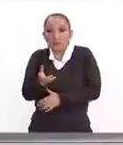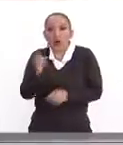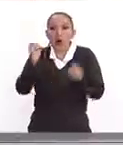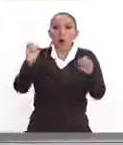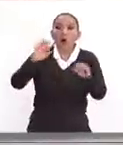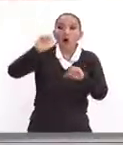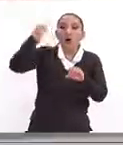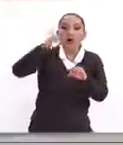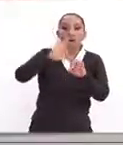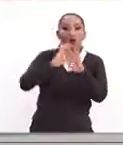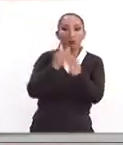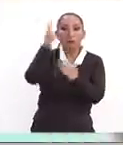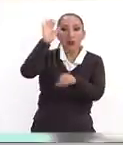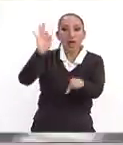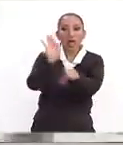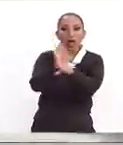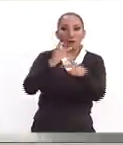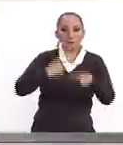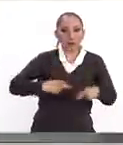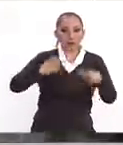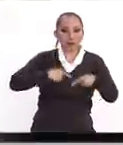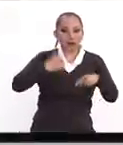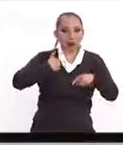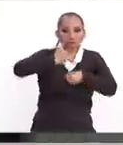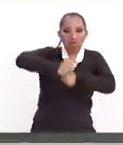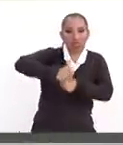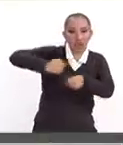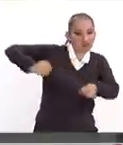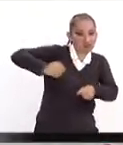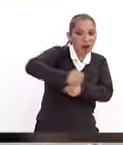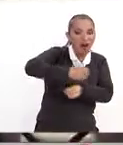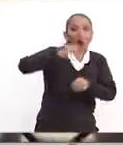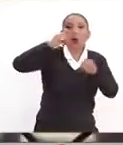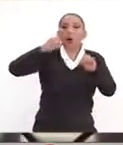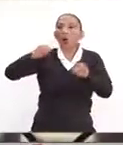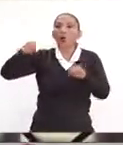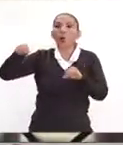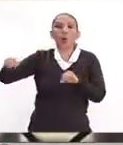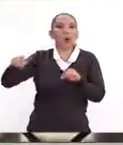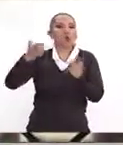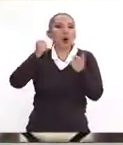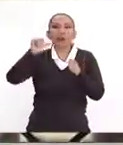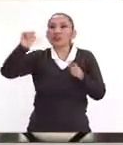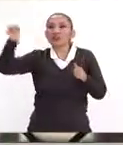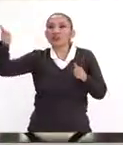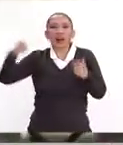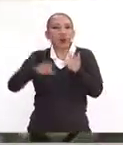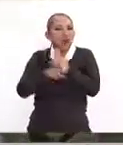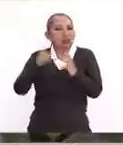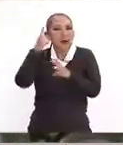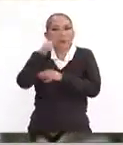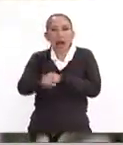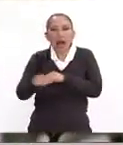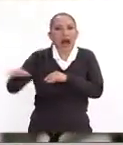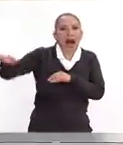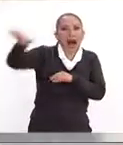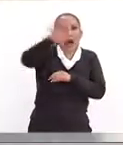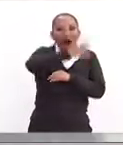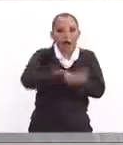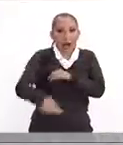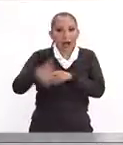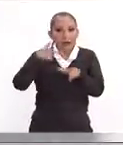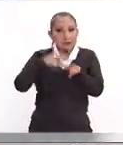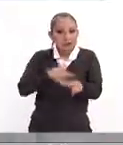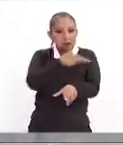medida para proteger a la víctima, si no hay otra medida para proteger, en fin, las pruebas, todo lo relacionado con que se lleva